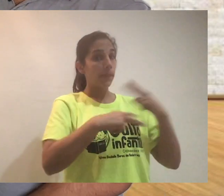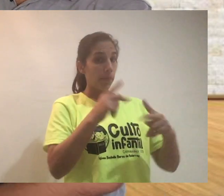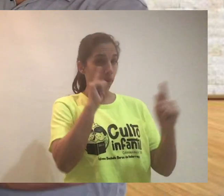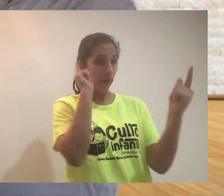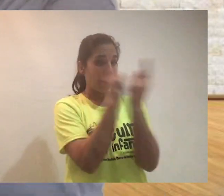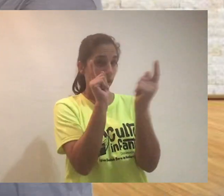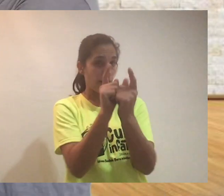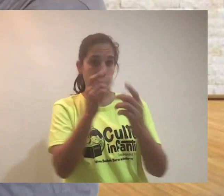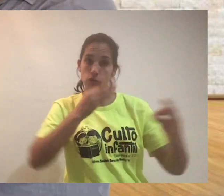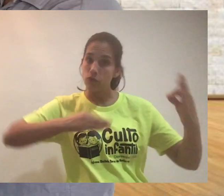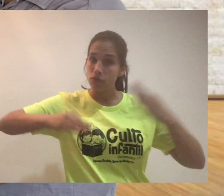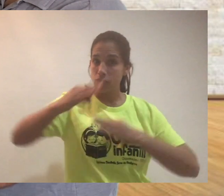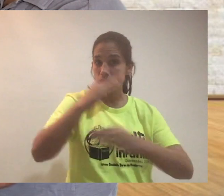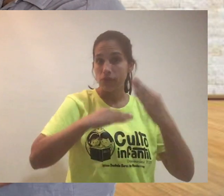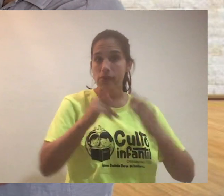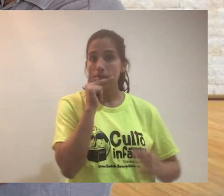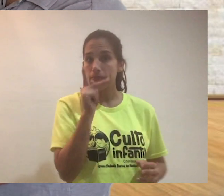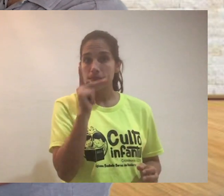palabras.